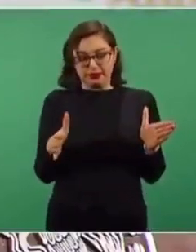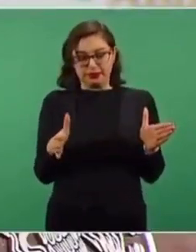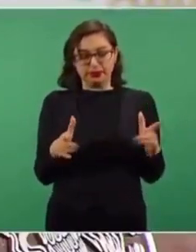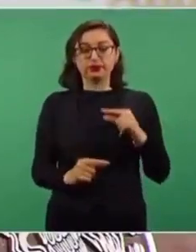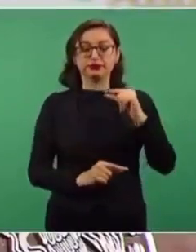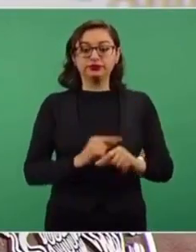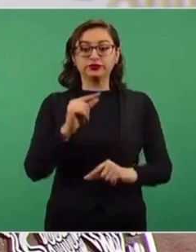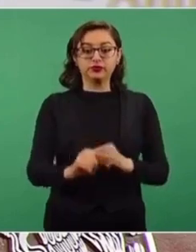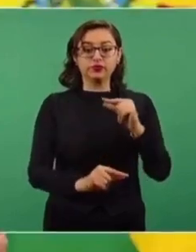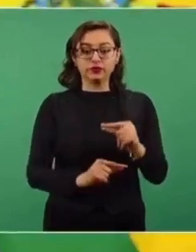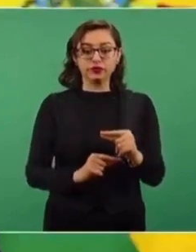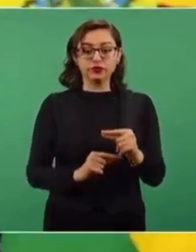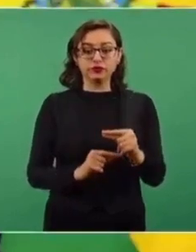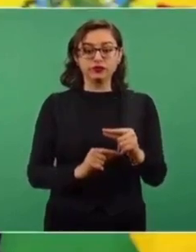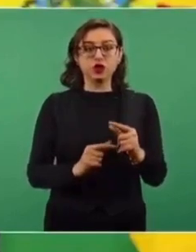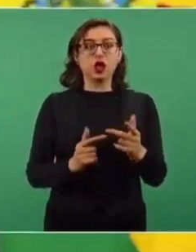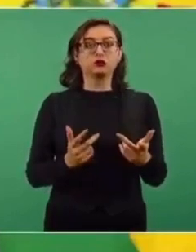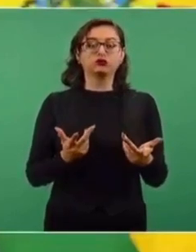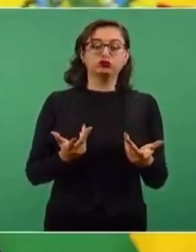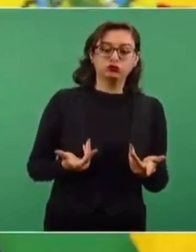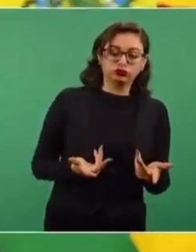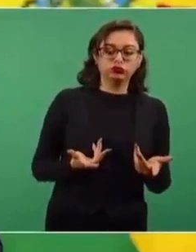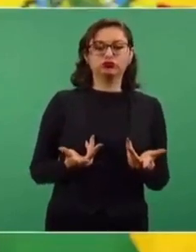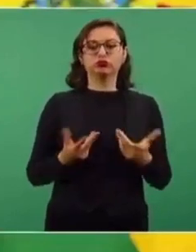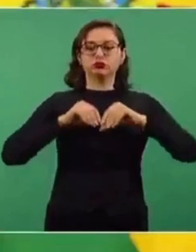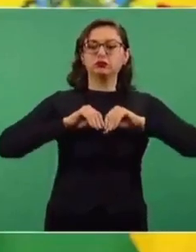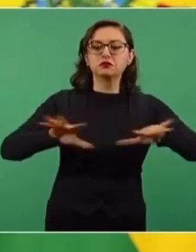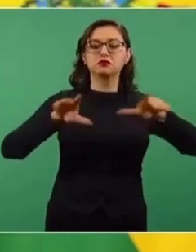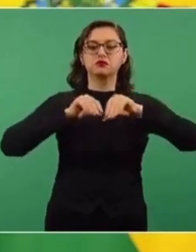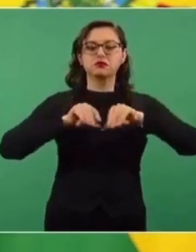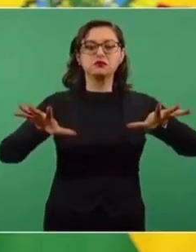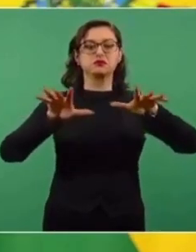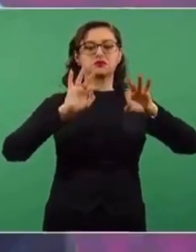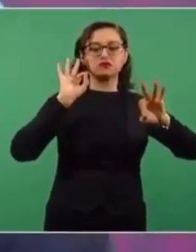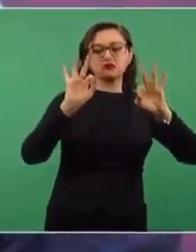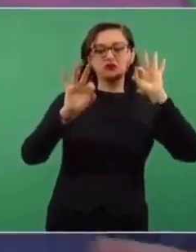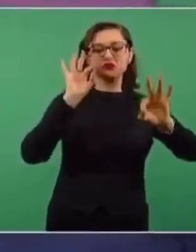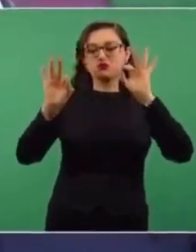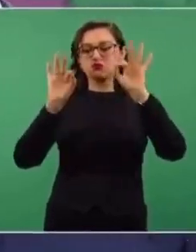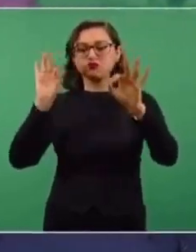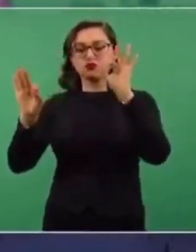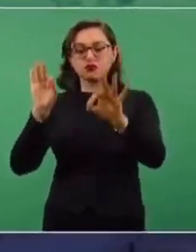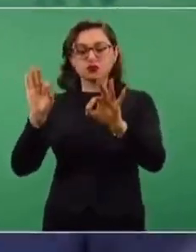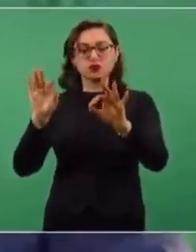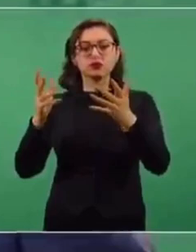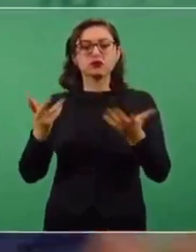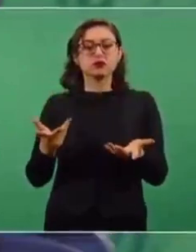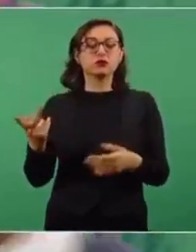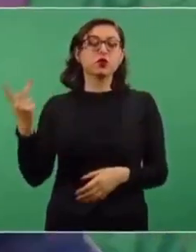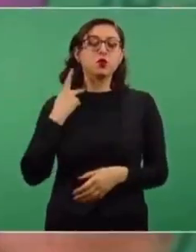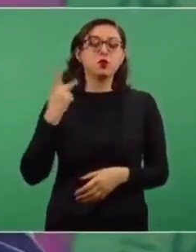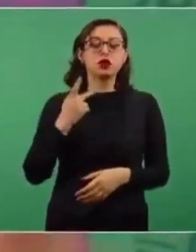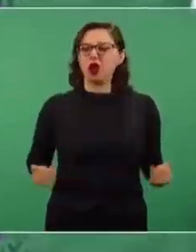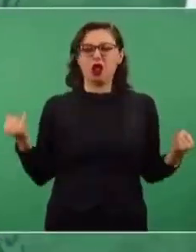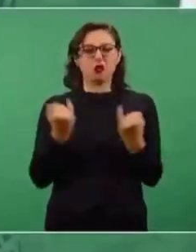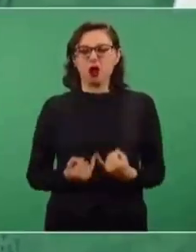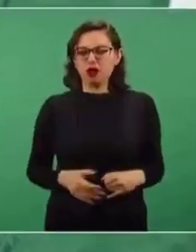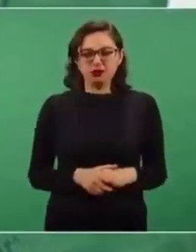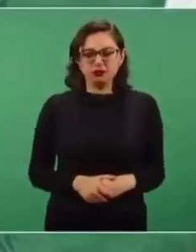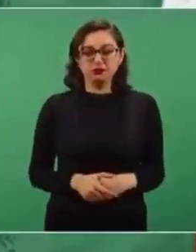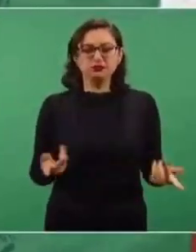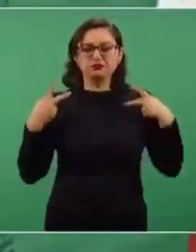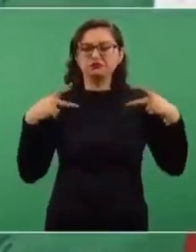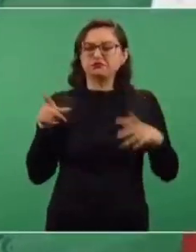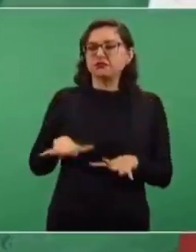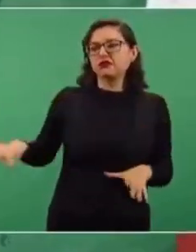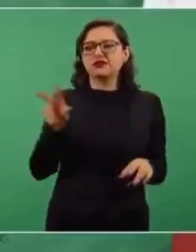una corriente de pensamiento según la cual todos los políticos éramos lo mismo, para que la gente